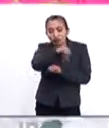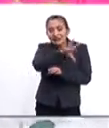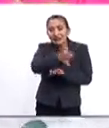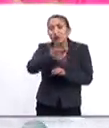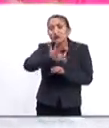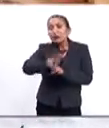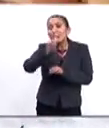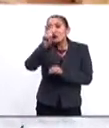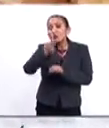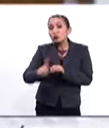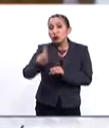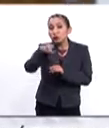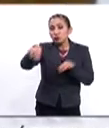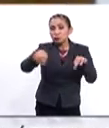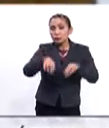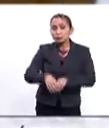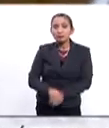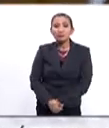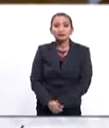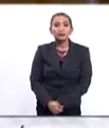552 pueblos.